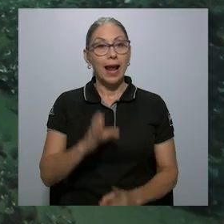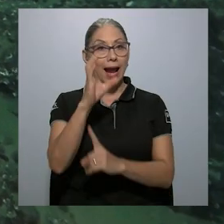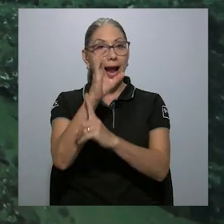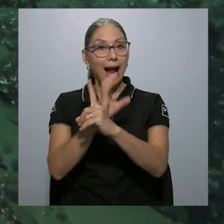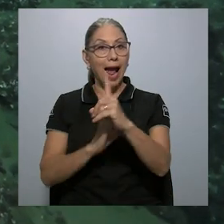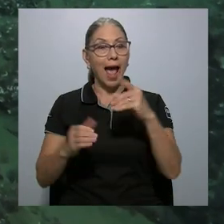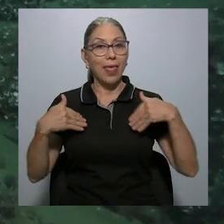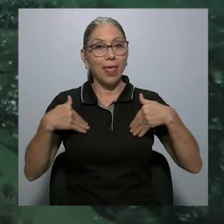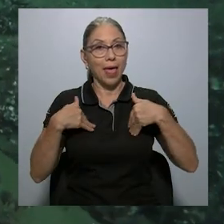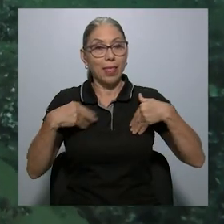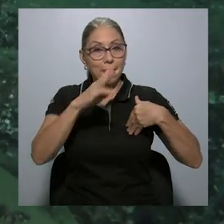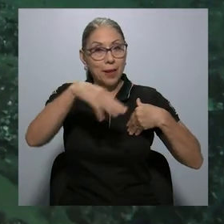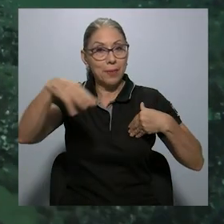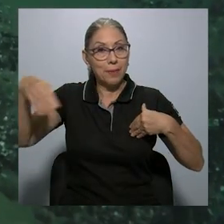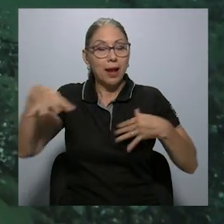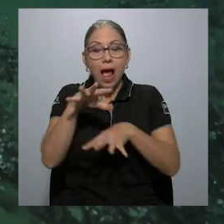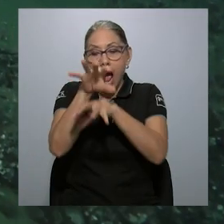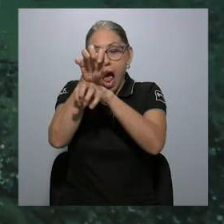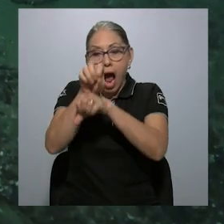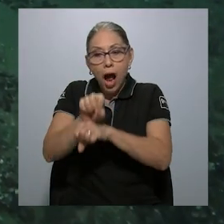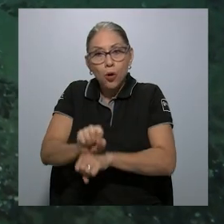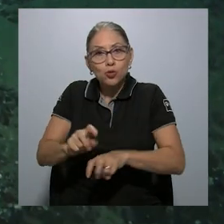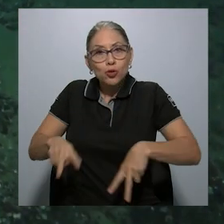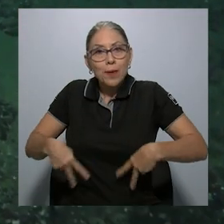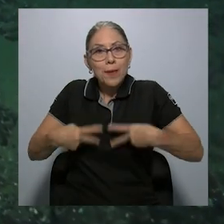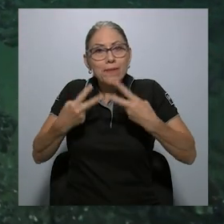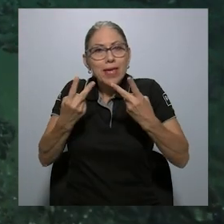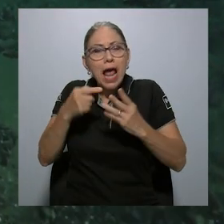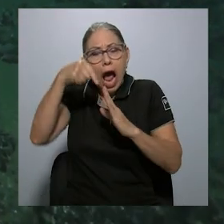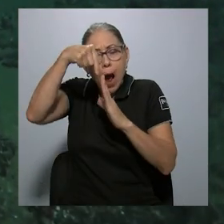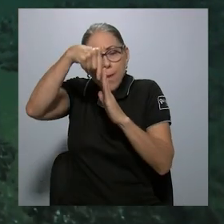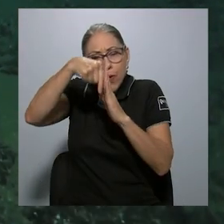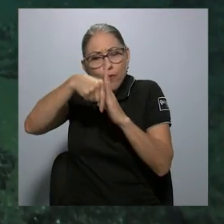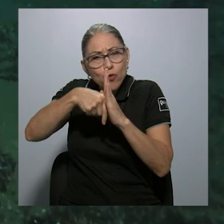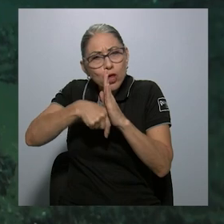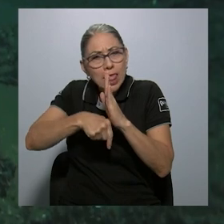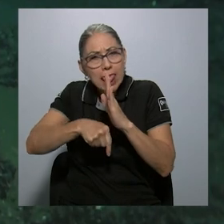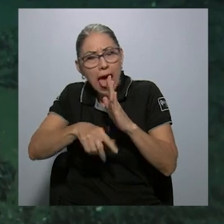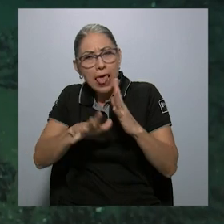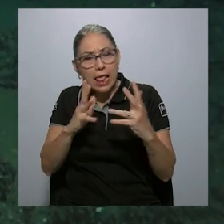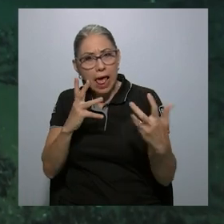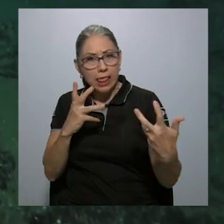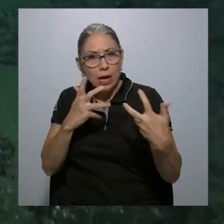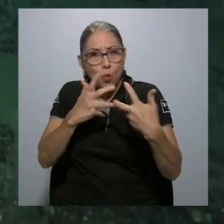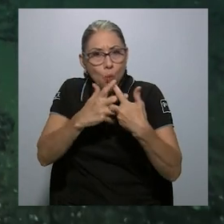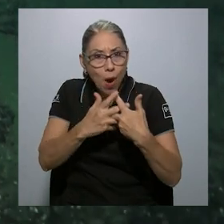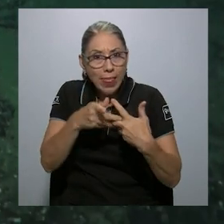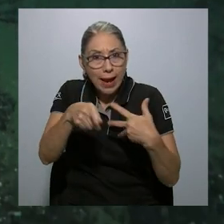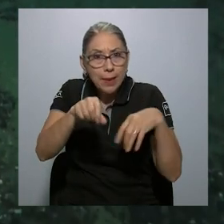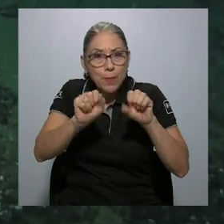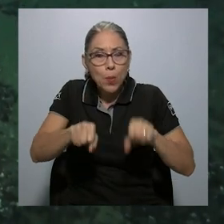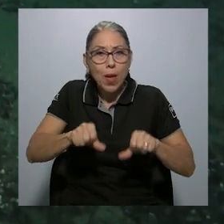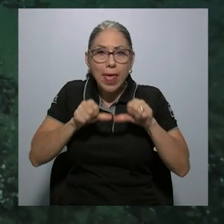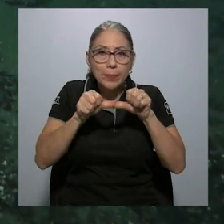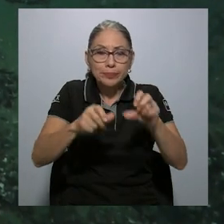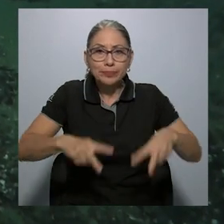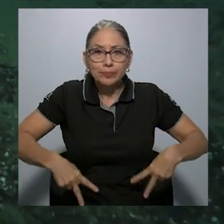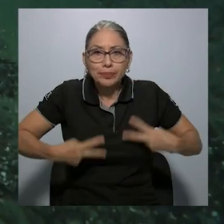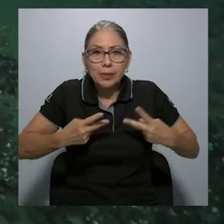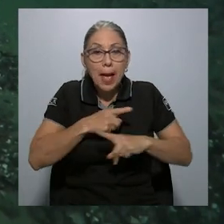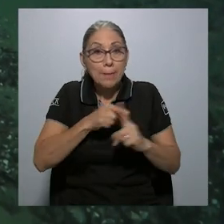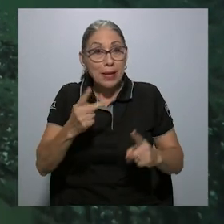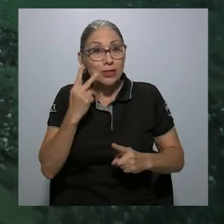Cada especie marina acostumbra a habitar en cierta profundidad adecuada a su supervivencia, pero se ha